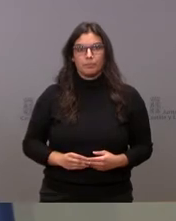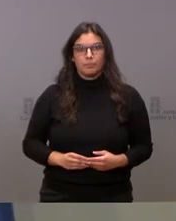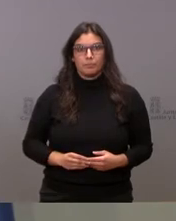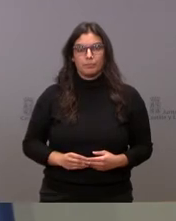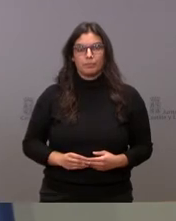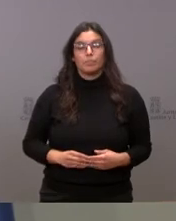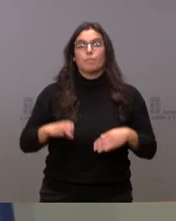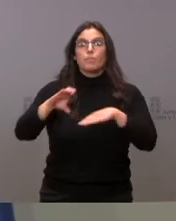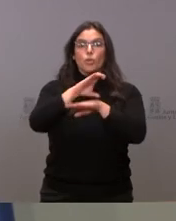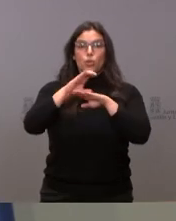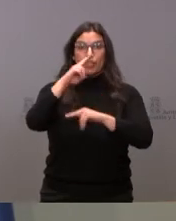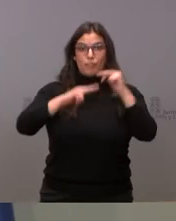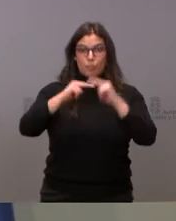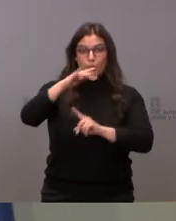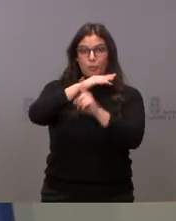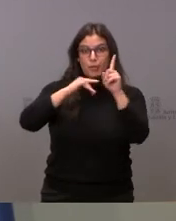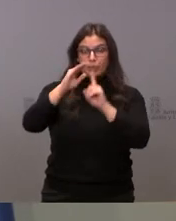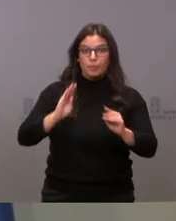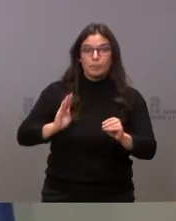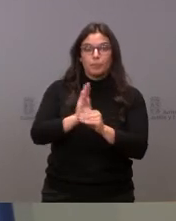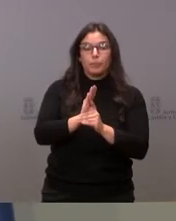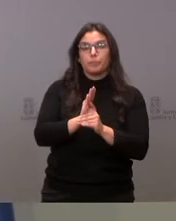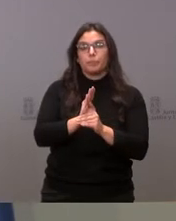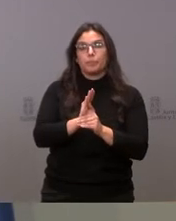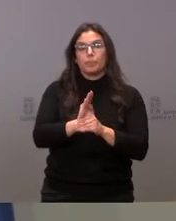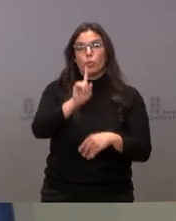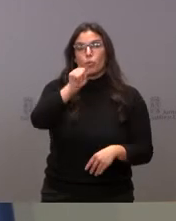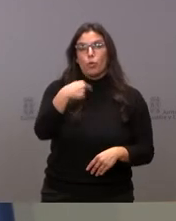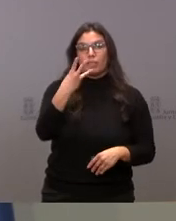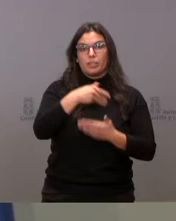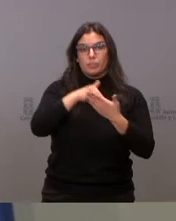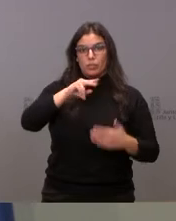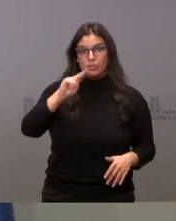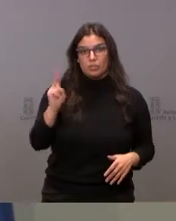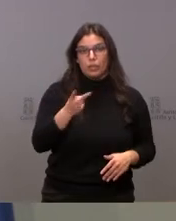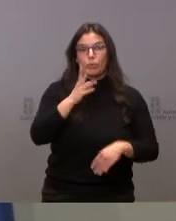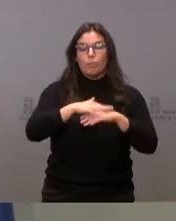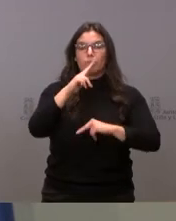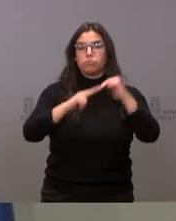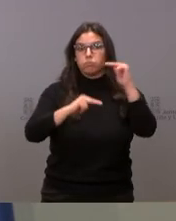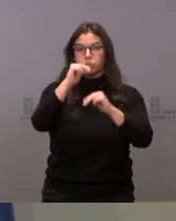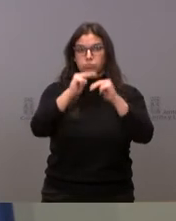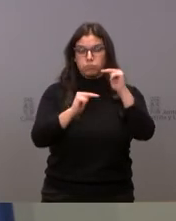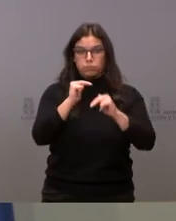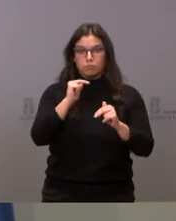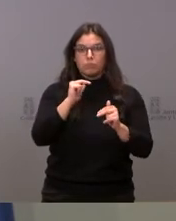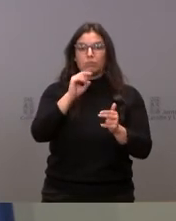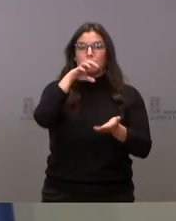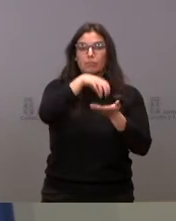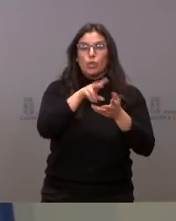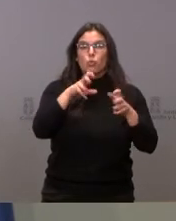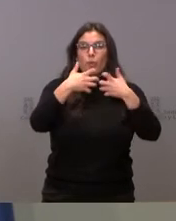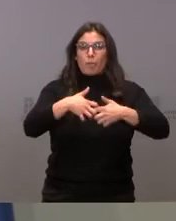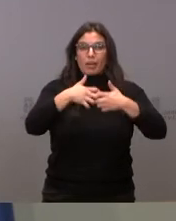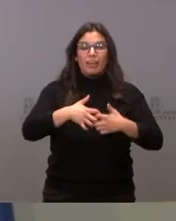La Consejería de Fomento y Medio Ambiente destina 1,3 millones de euros para la construcción de un emisario y una nueva depuradora